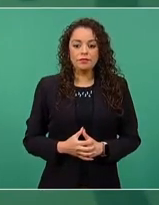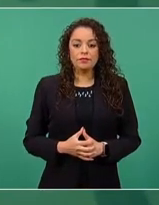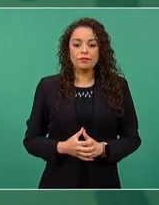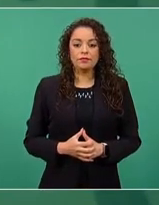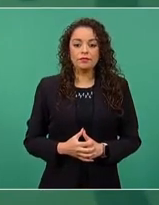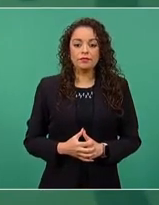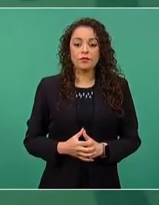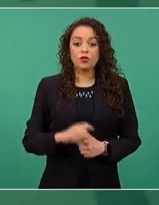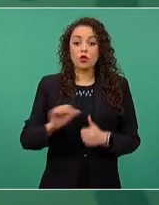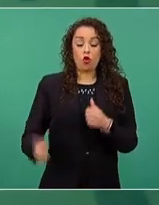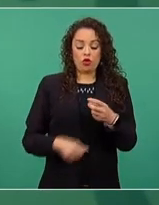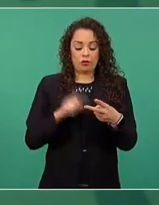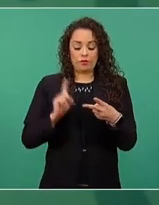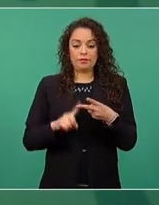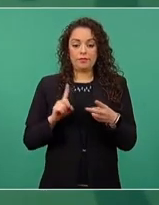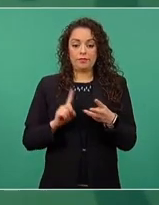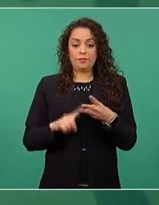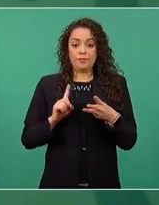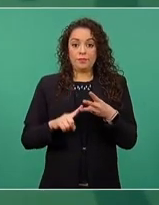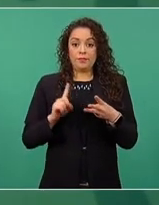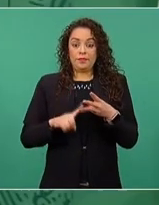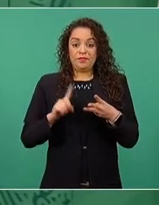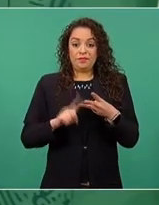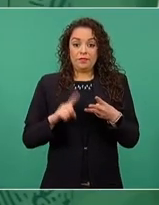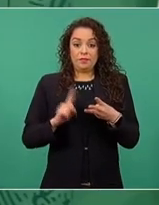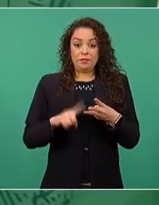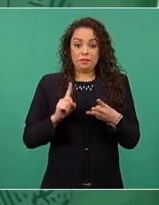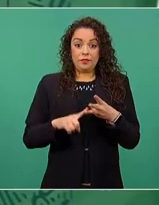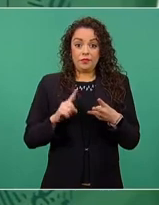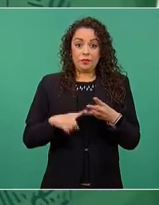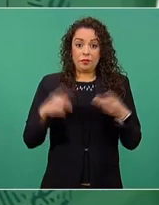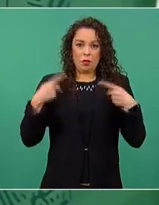cuánto cuestionamiento a Hugo